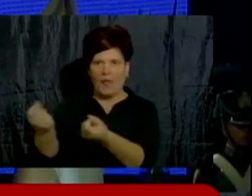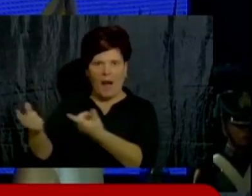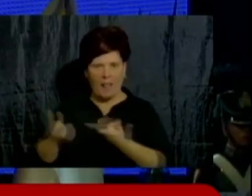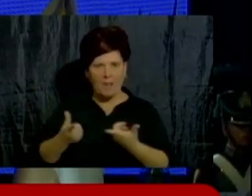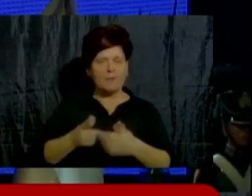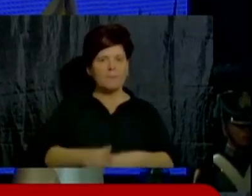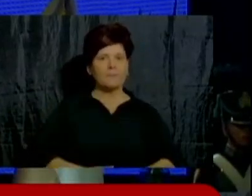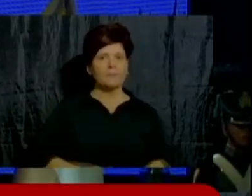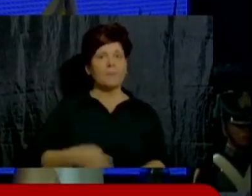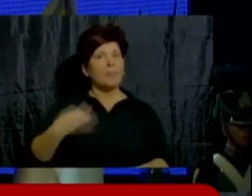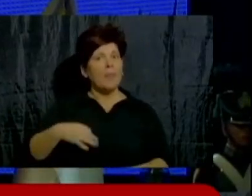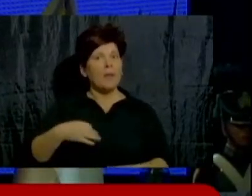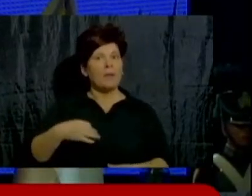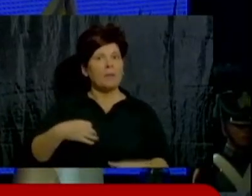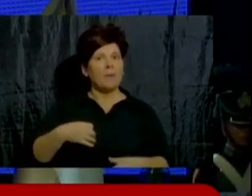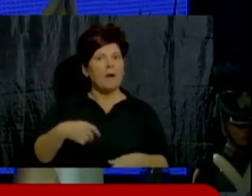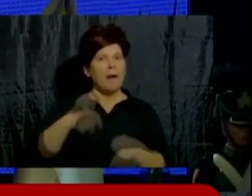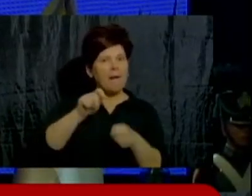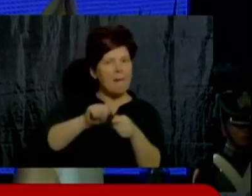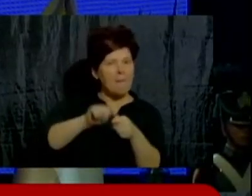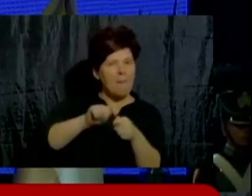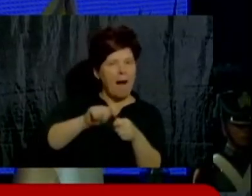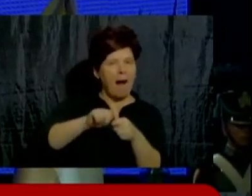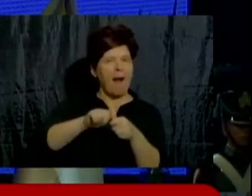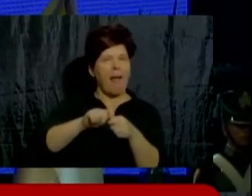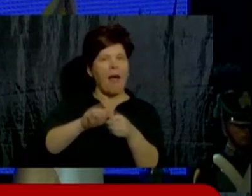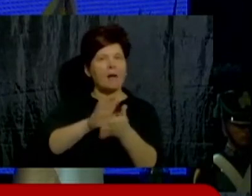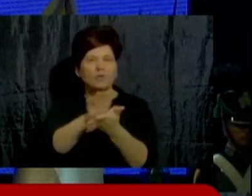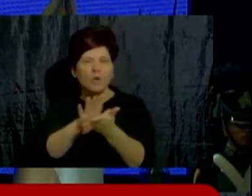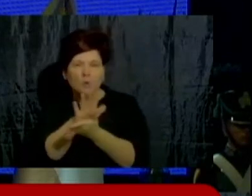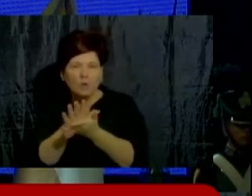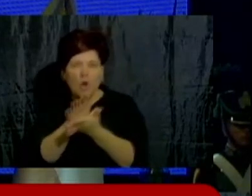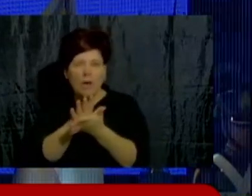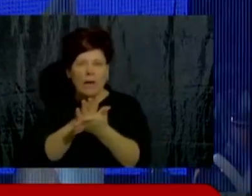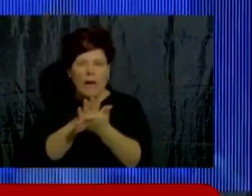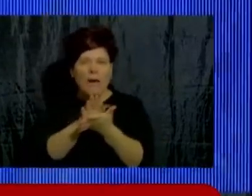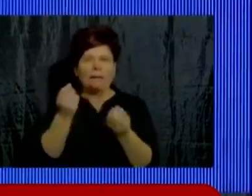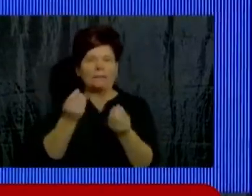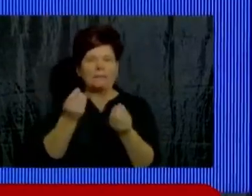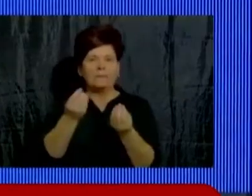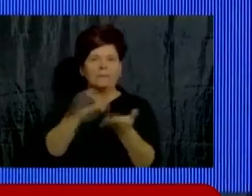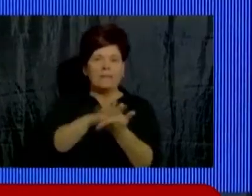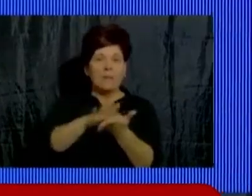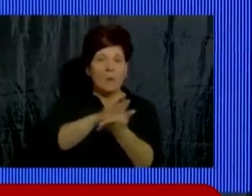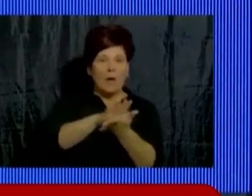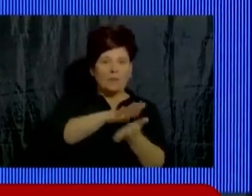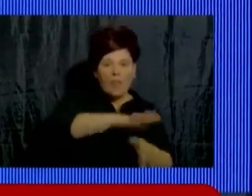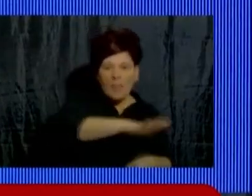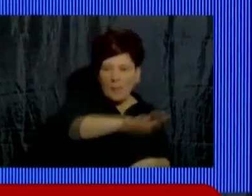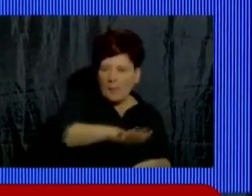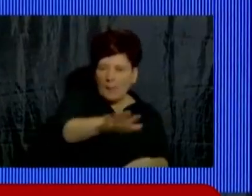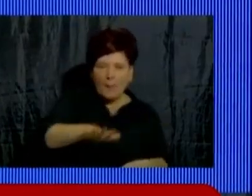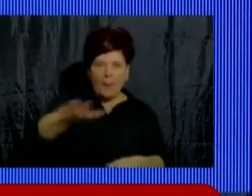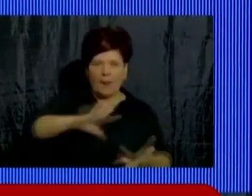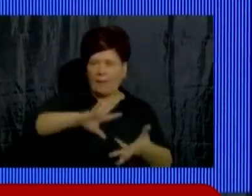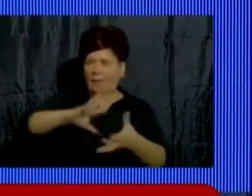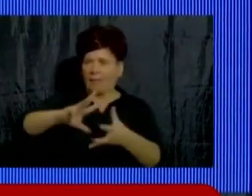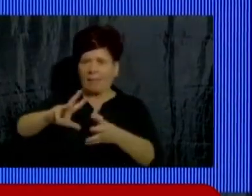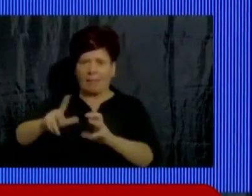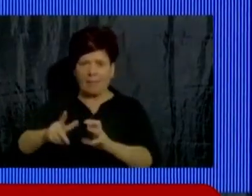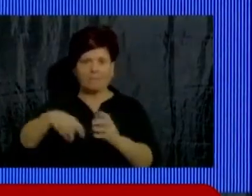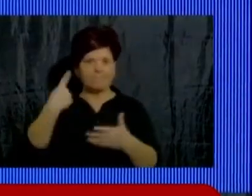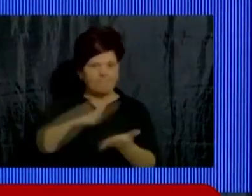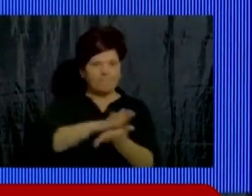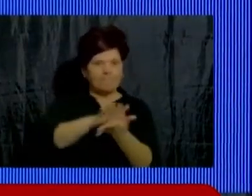Tuvimos que reparar muchísimas situaciones que se presentaron en muchos barrios, tuvimos que afrontar un desafío que fue la